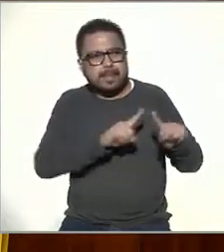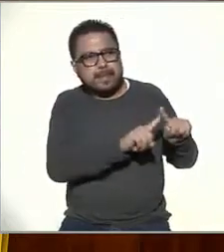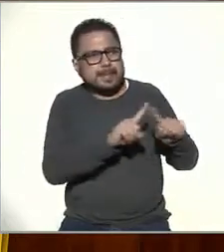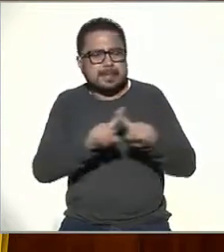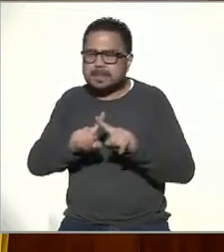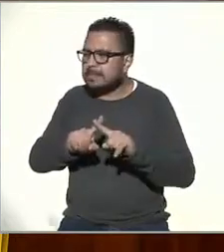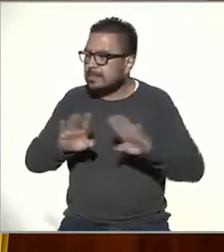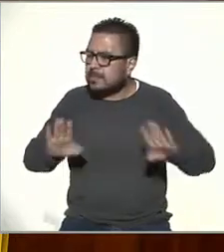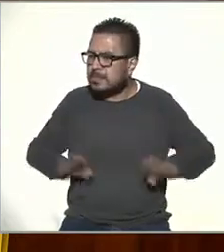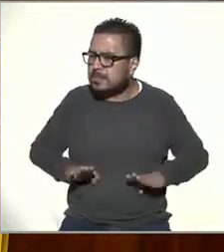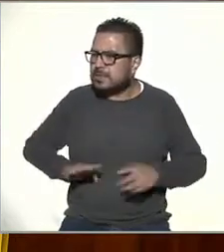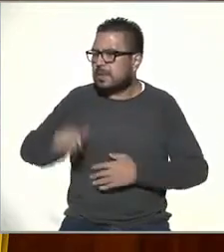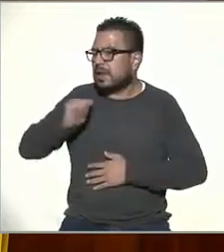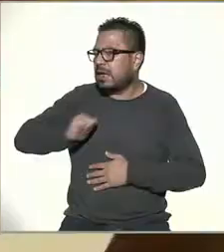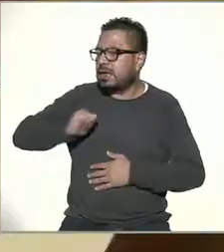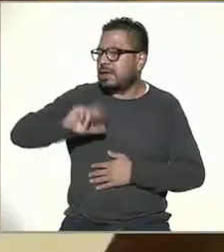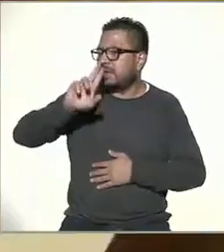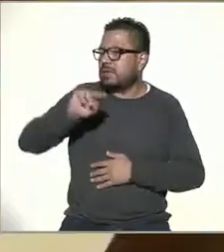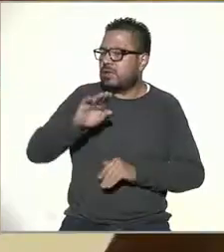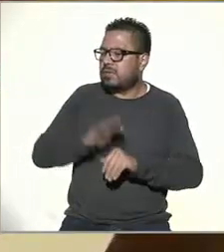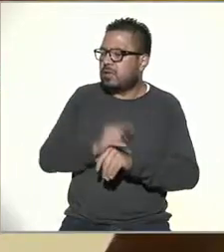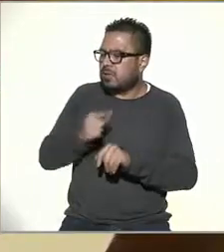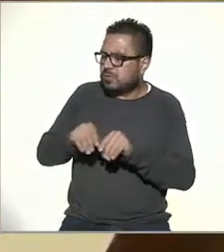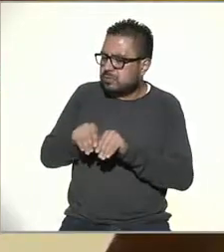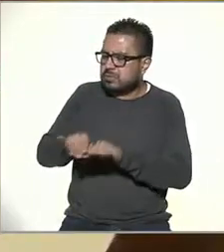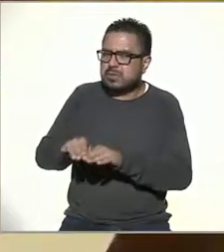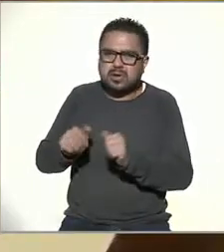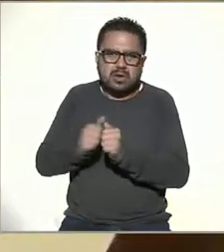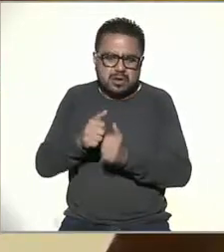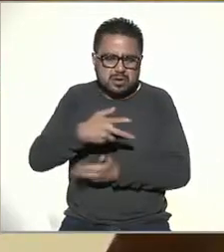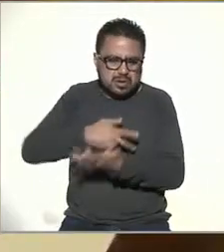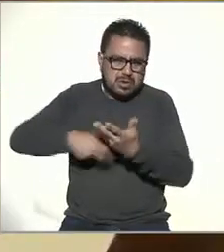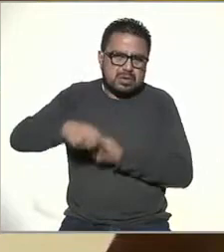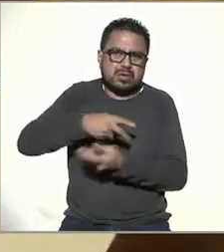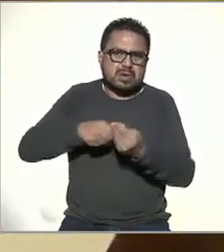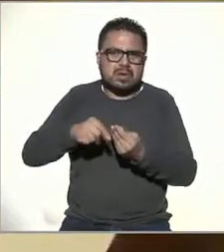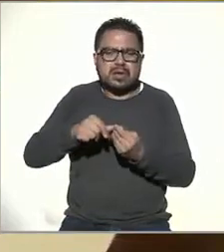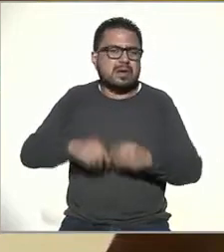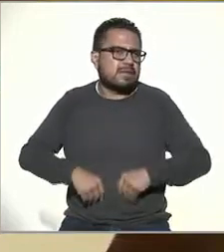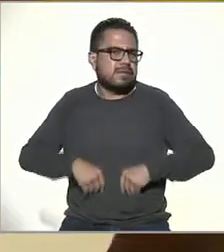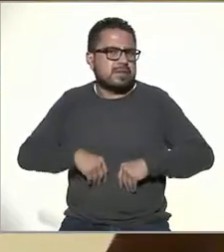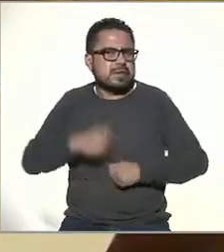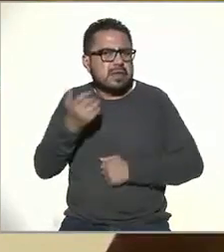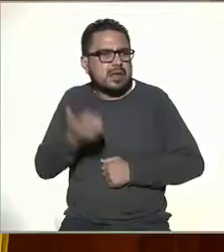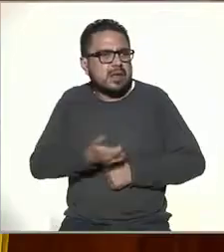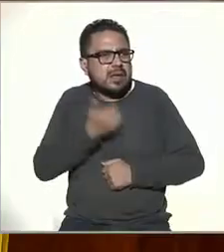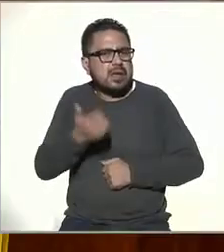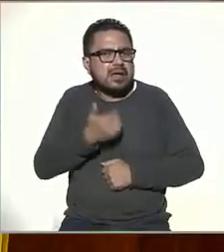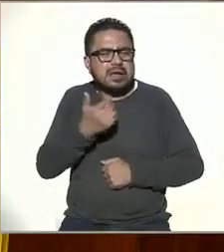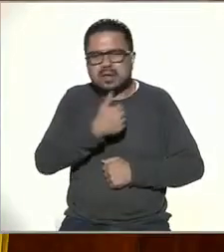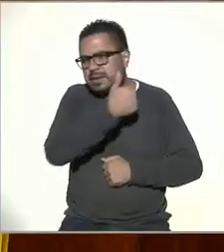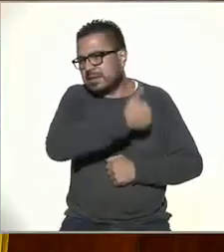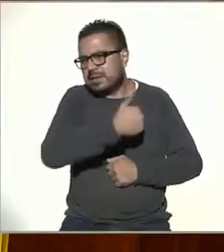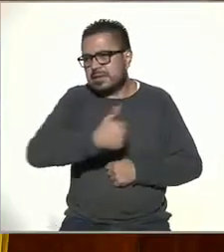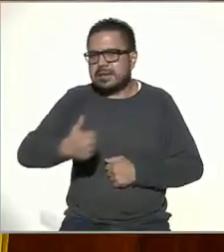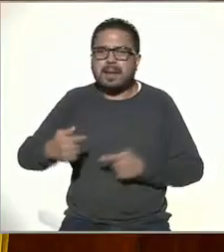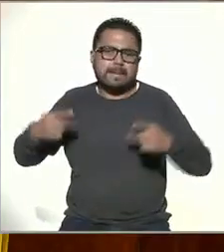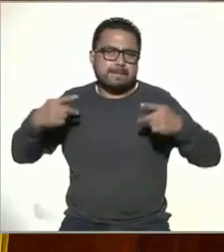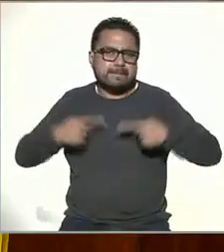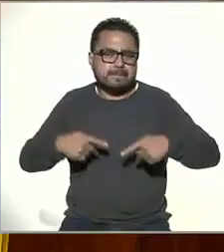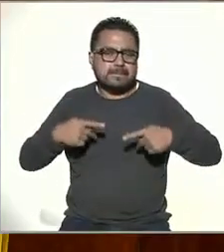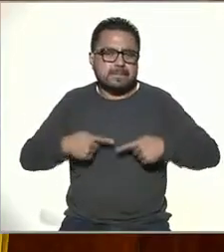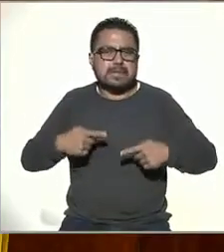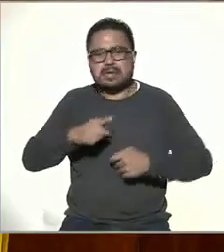características que antes no por su impacto en la economía, por un lado, y en la vida cotidiana de las personas. Entonces,